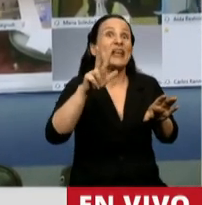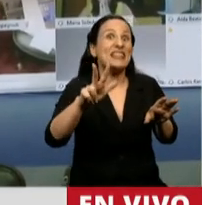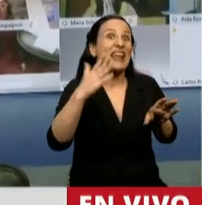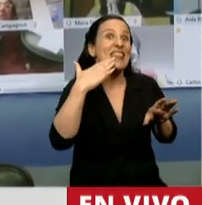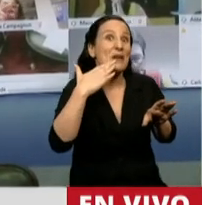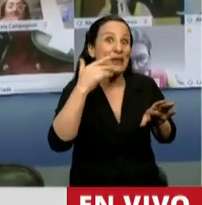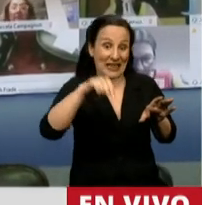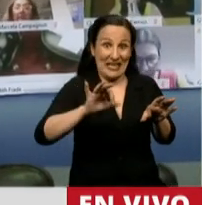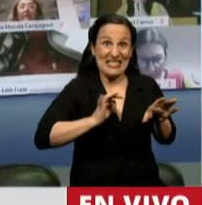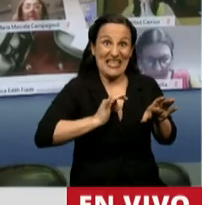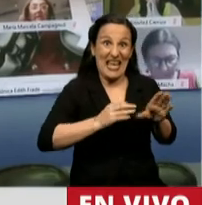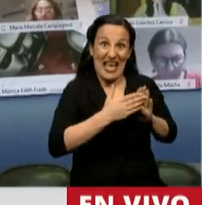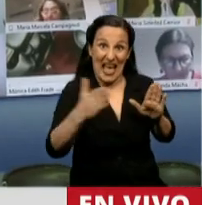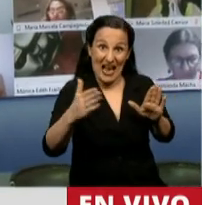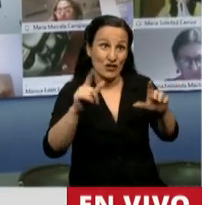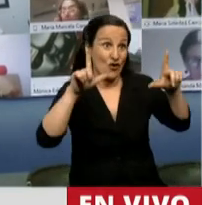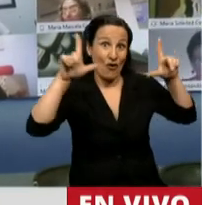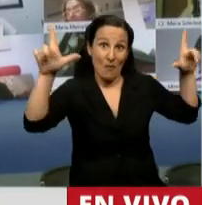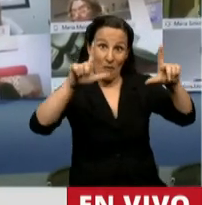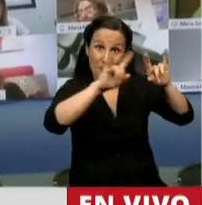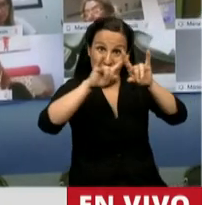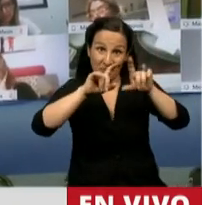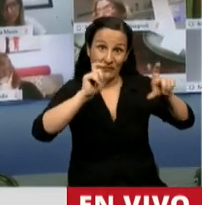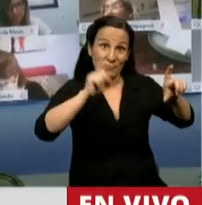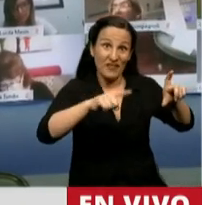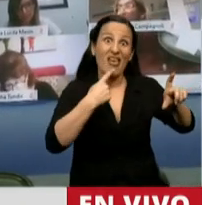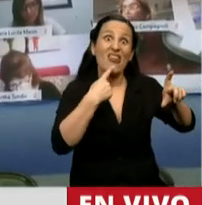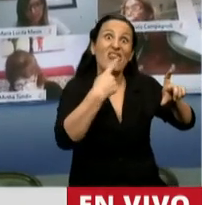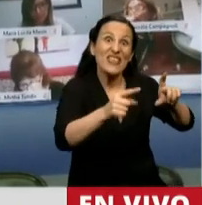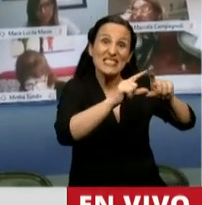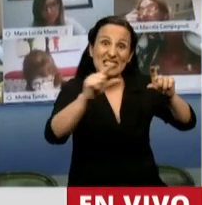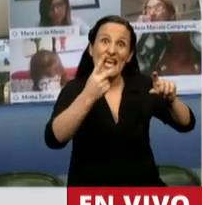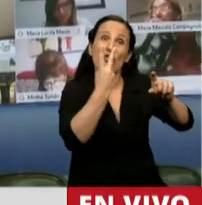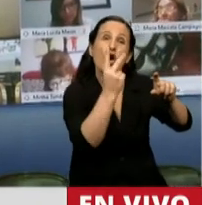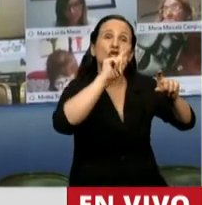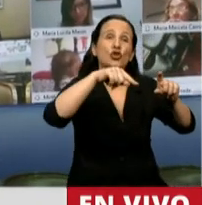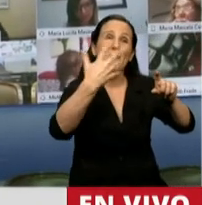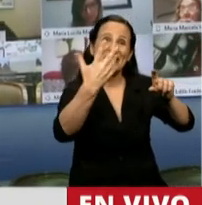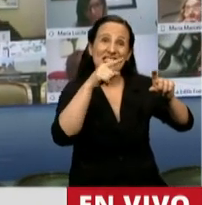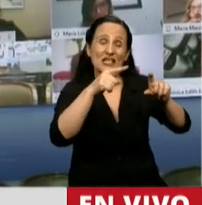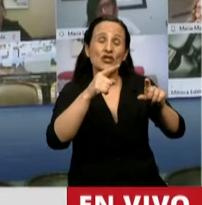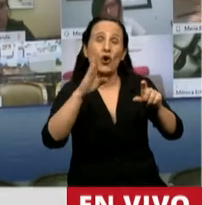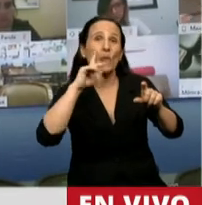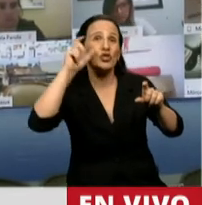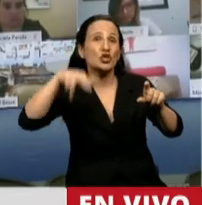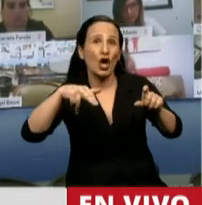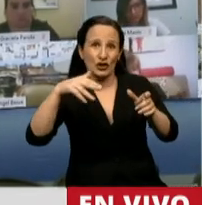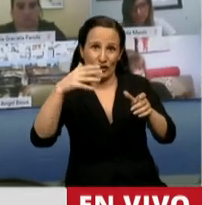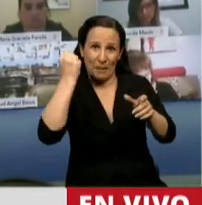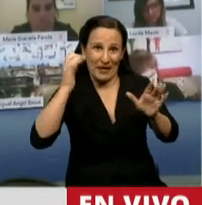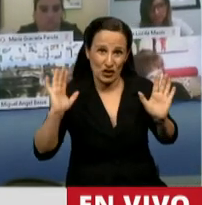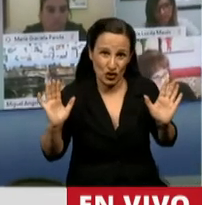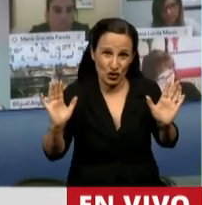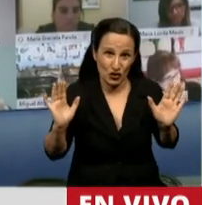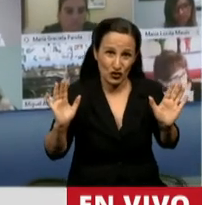del 2020 en la página dice que son 2,5 billones de pesos que el